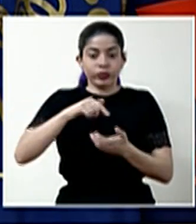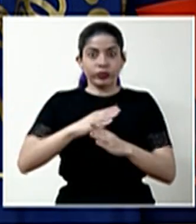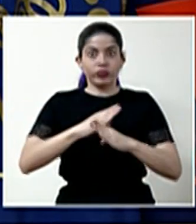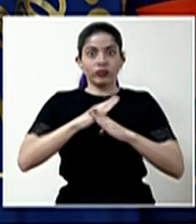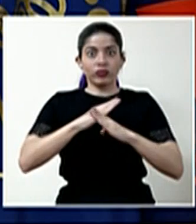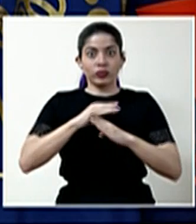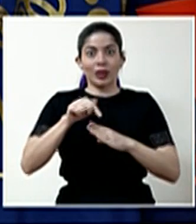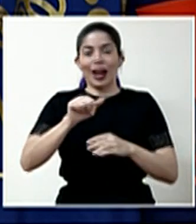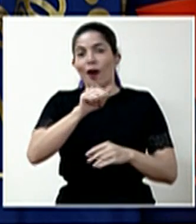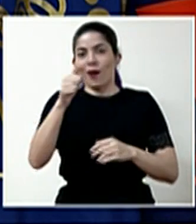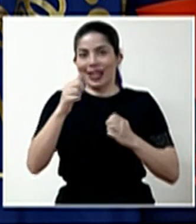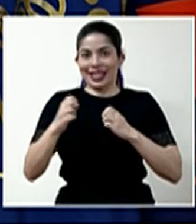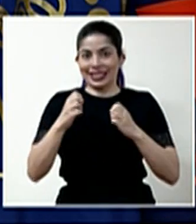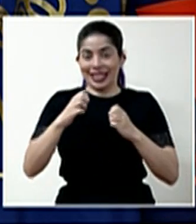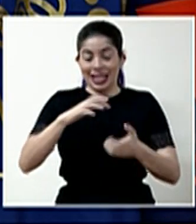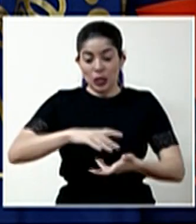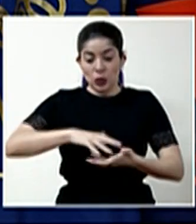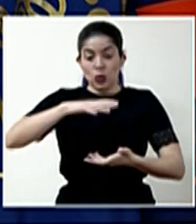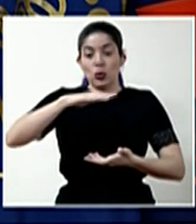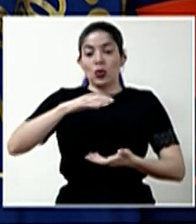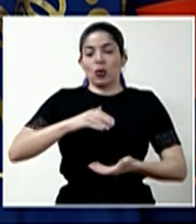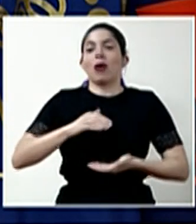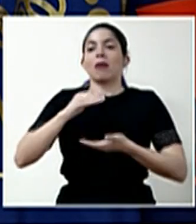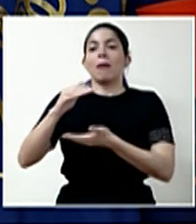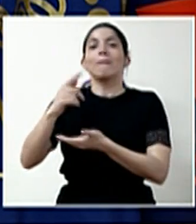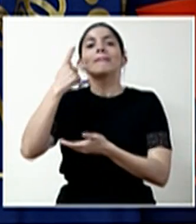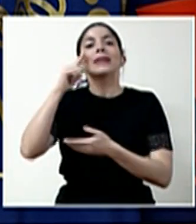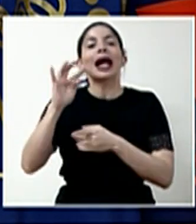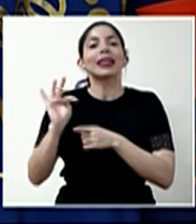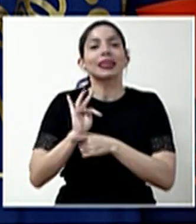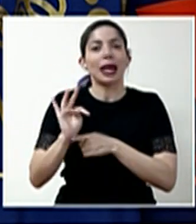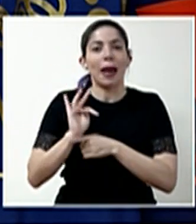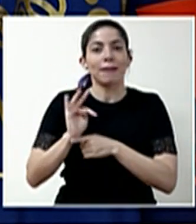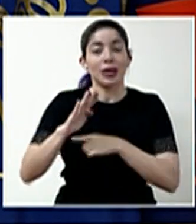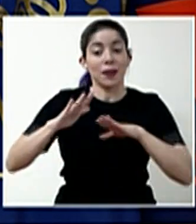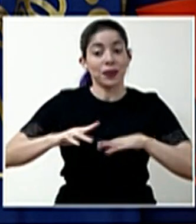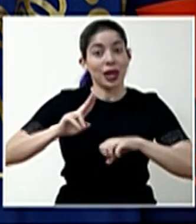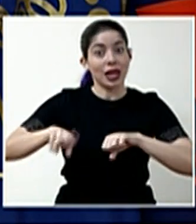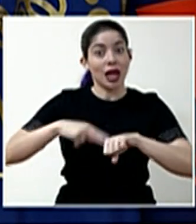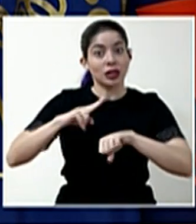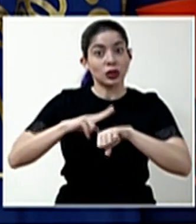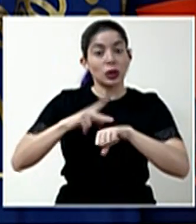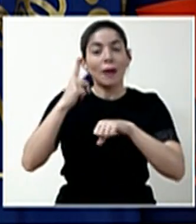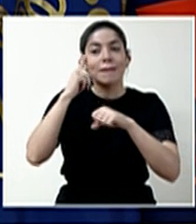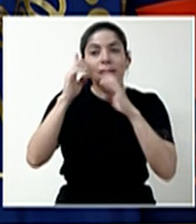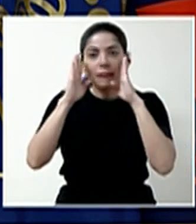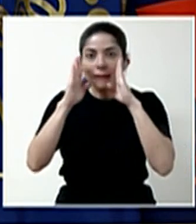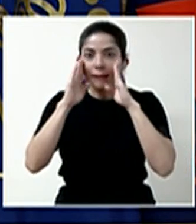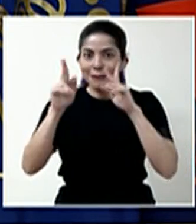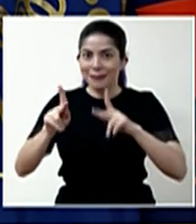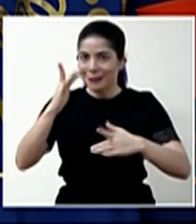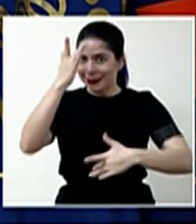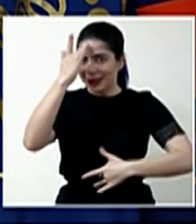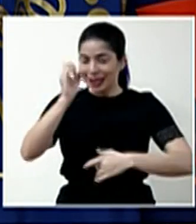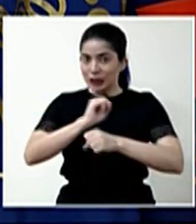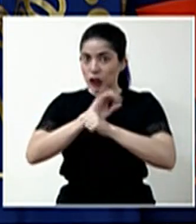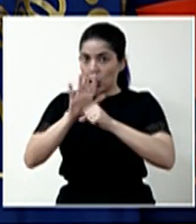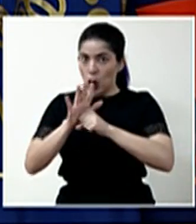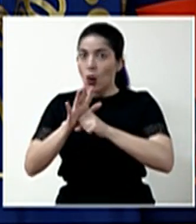otra estrategia para el desarrollo de terapias nacionales para tratar pacientes COVID-19